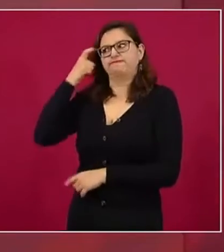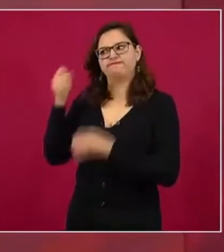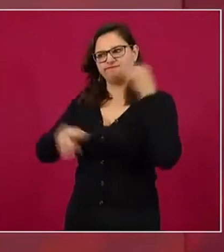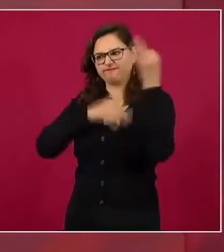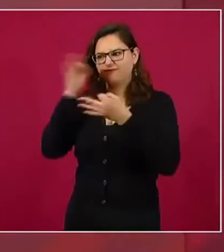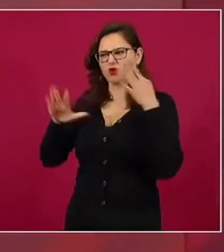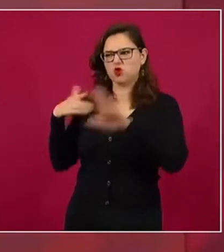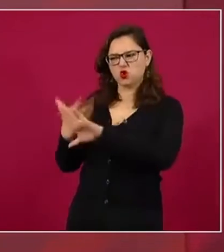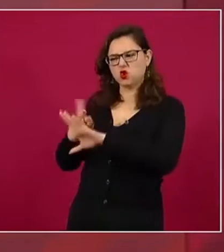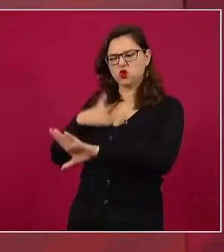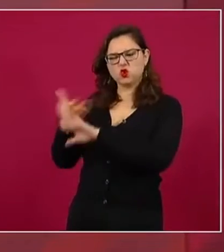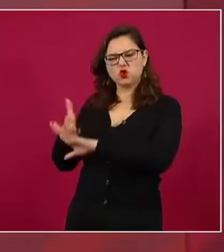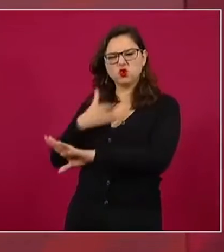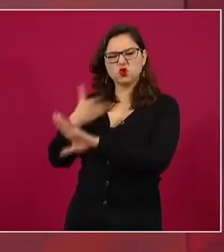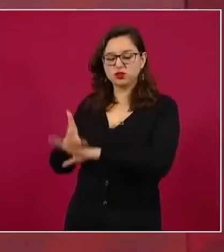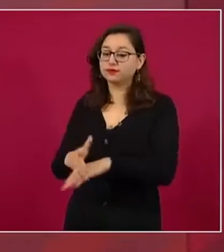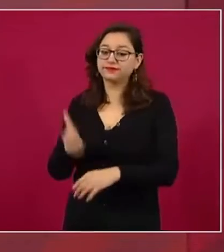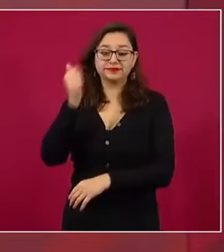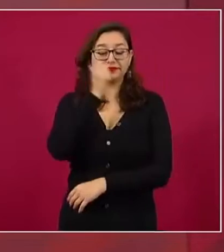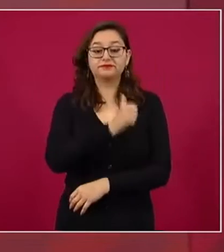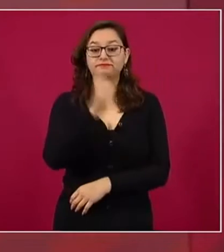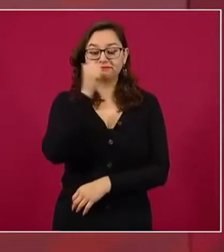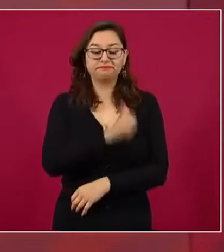son las campañas.